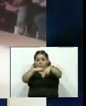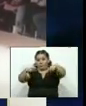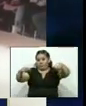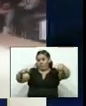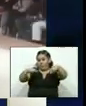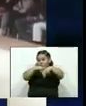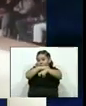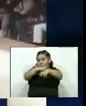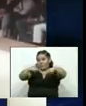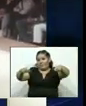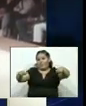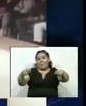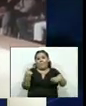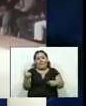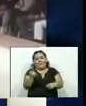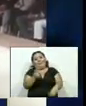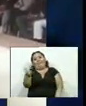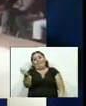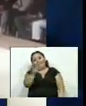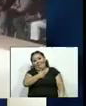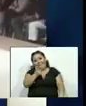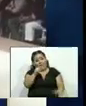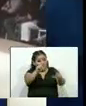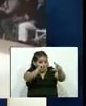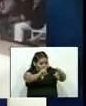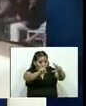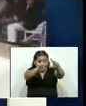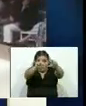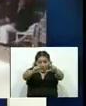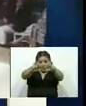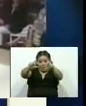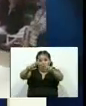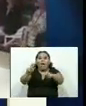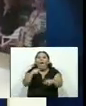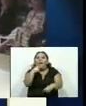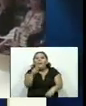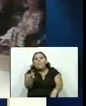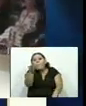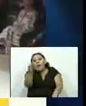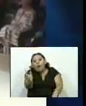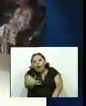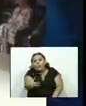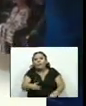mientras el público se reía y pues le tomaba fotos más al gato